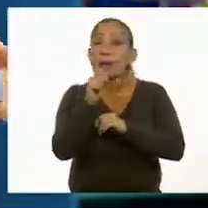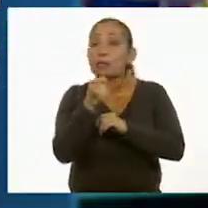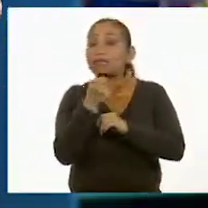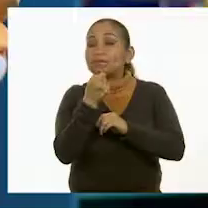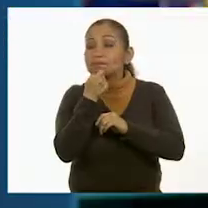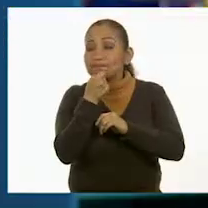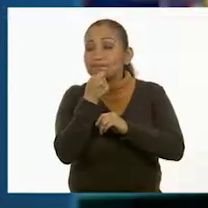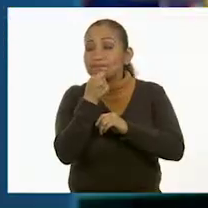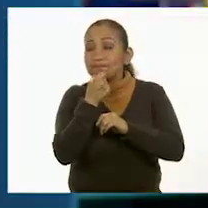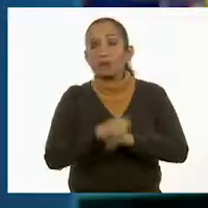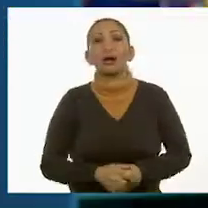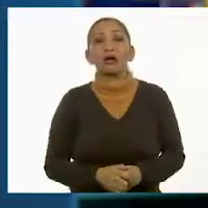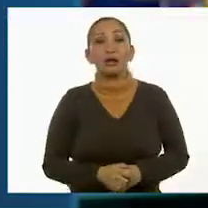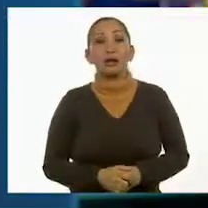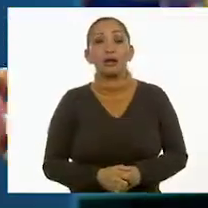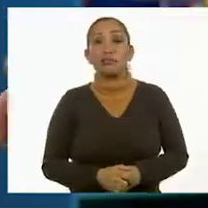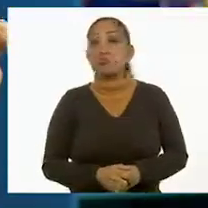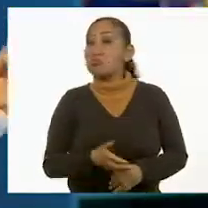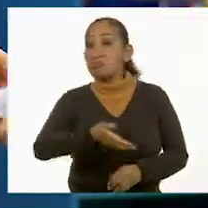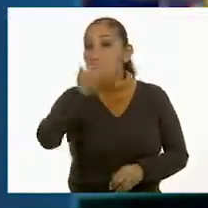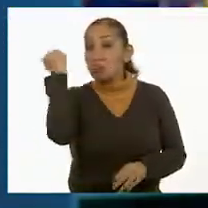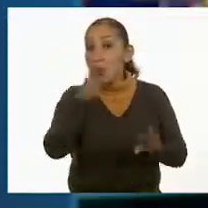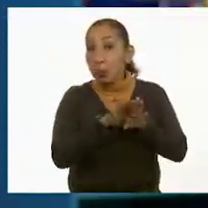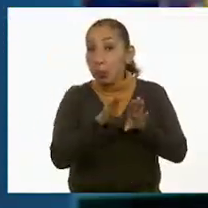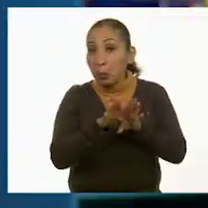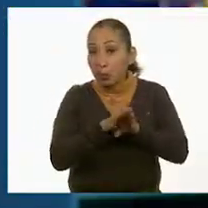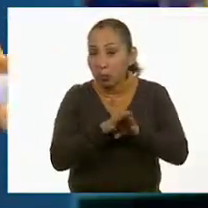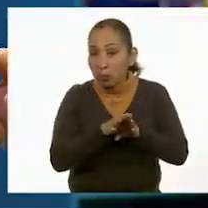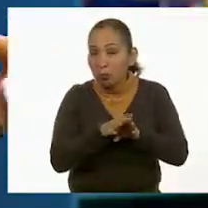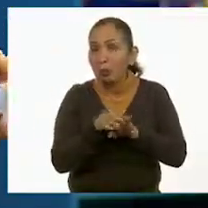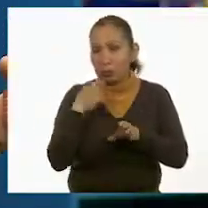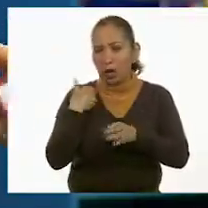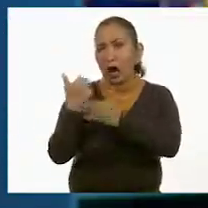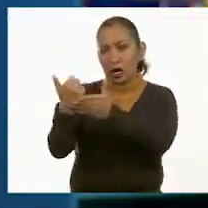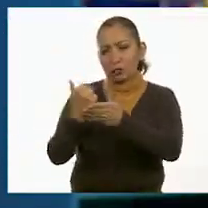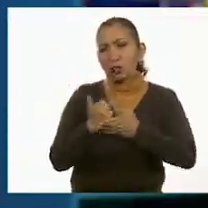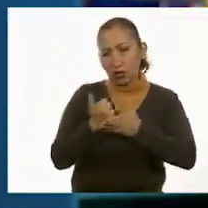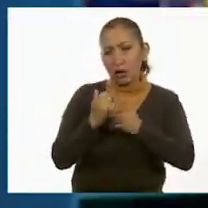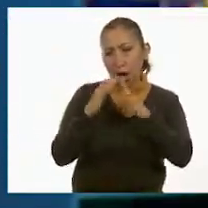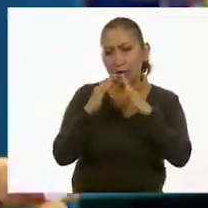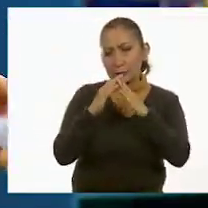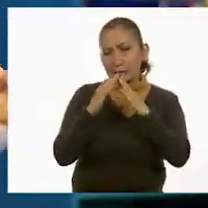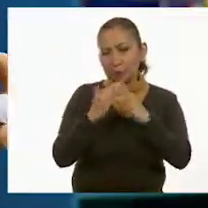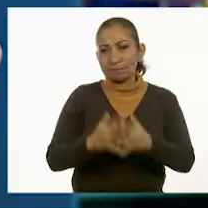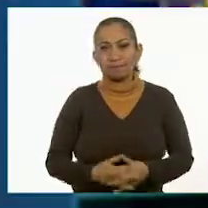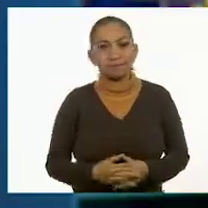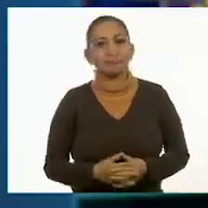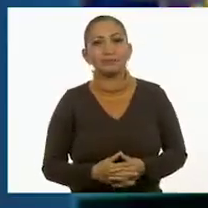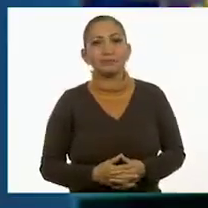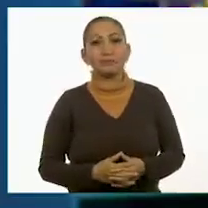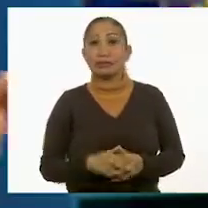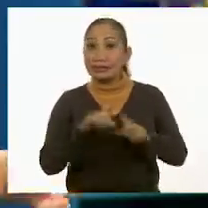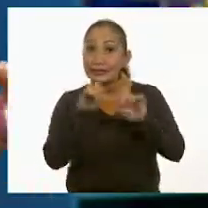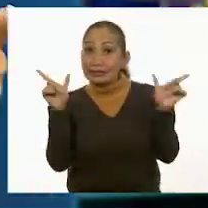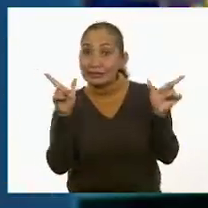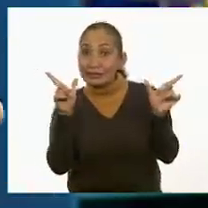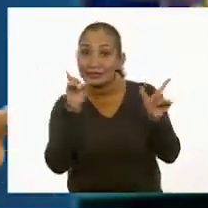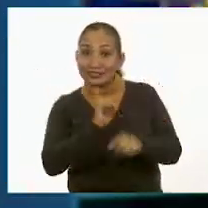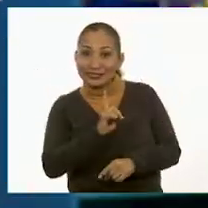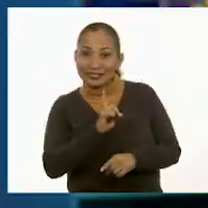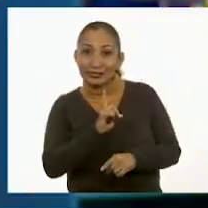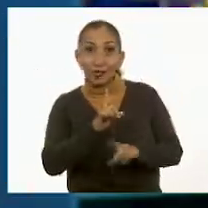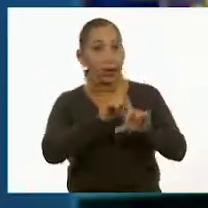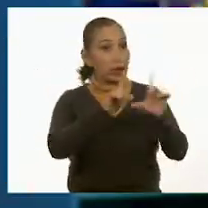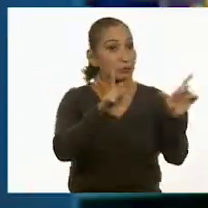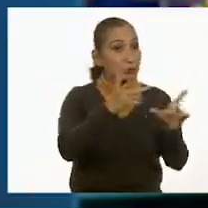segundos. Si no sabes cómo hacerlo, pida ayuda en casa. ¿Lista?